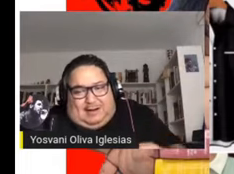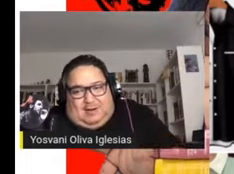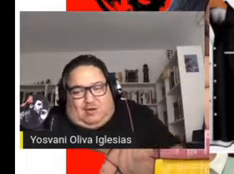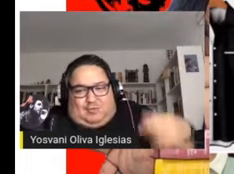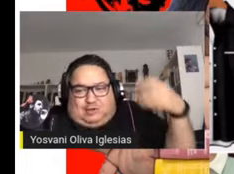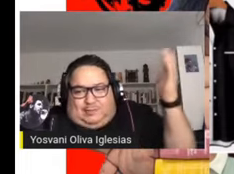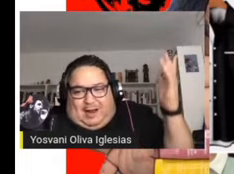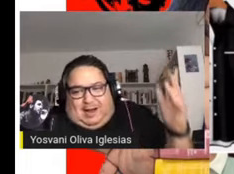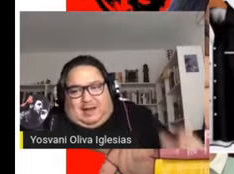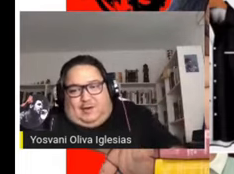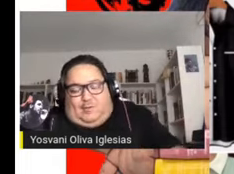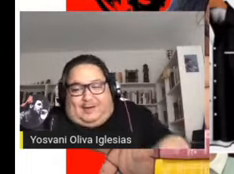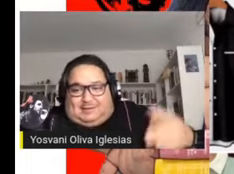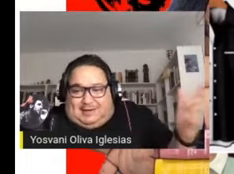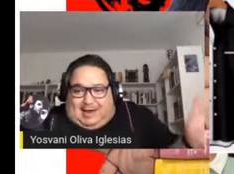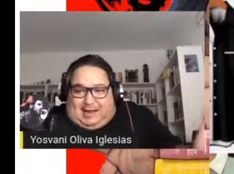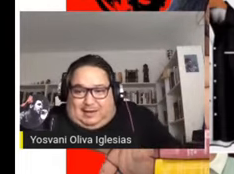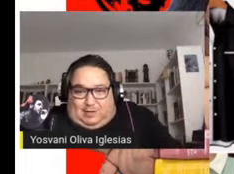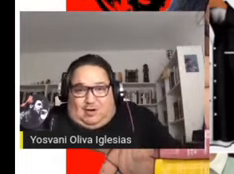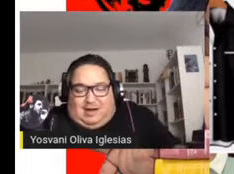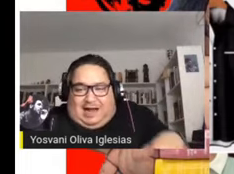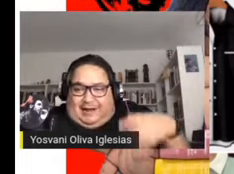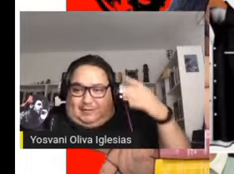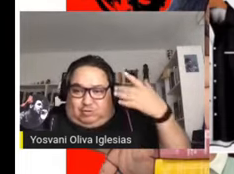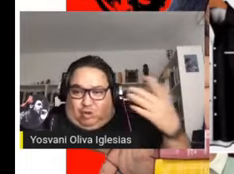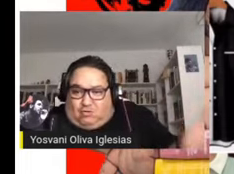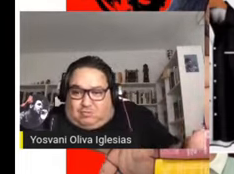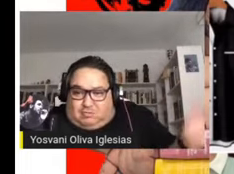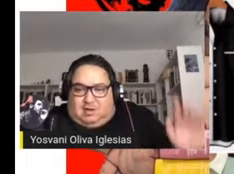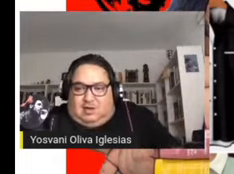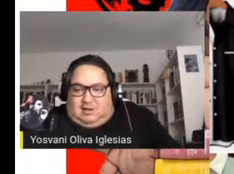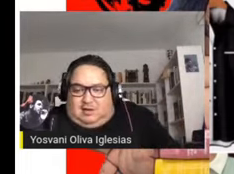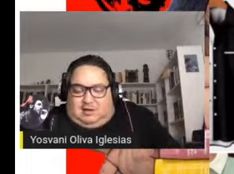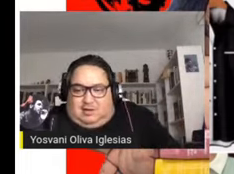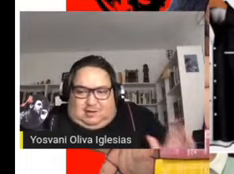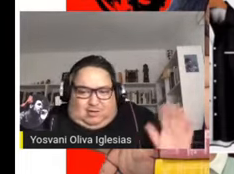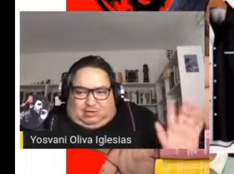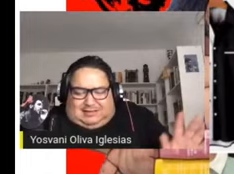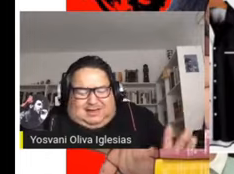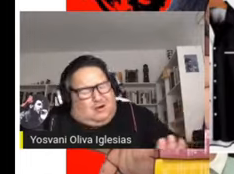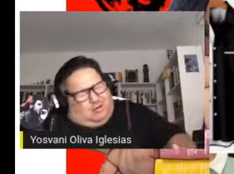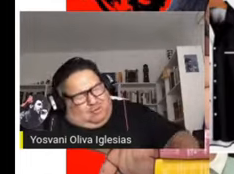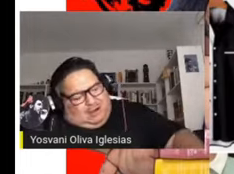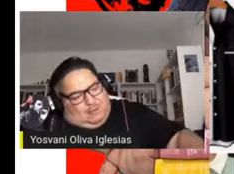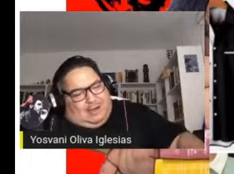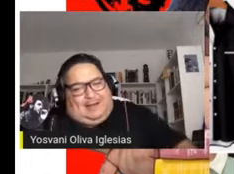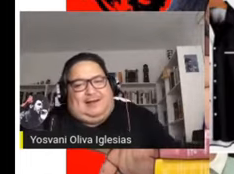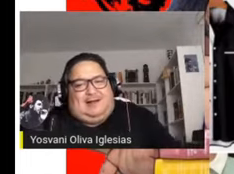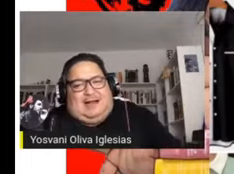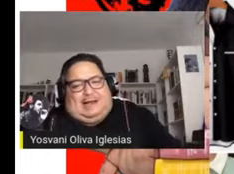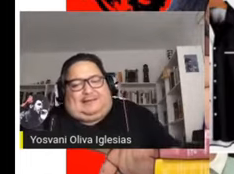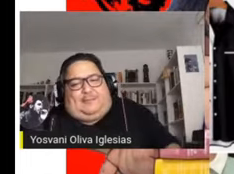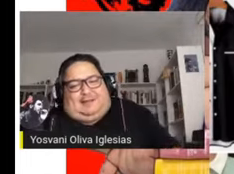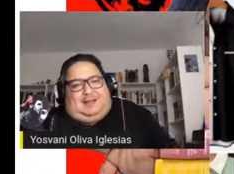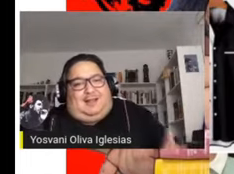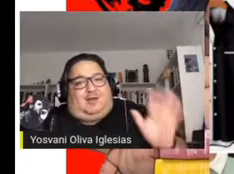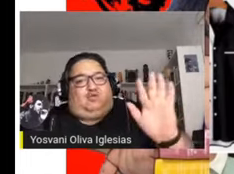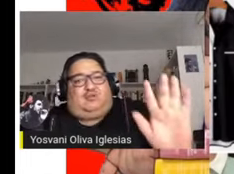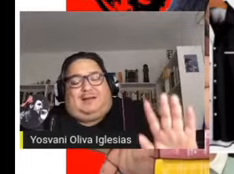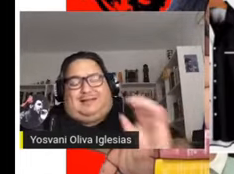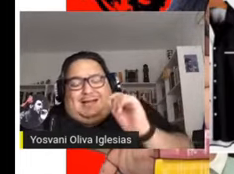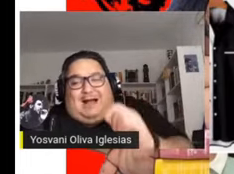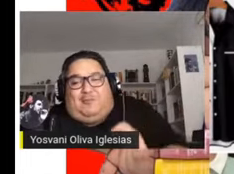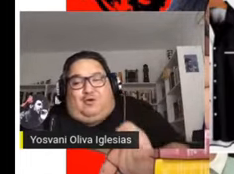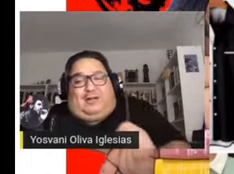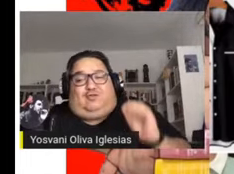palabras como cipayo, mercenario, agentón y cosas así. No, no vamos a ir a esa parte del